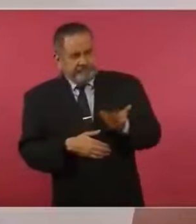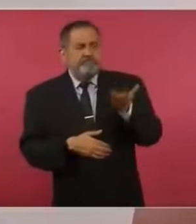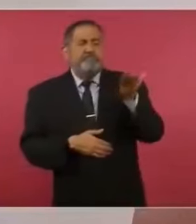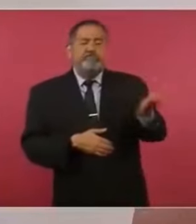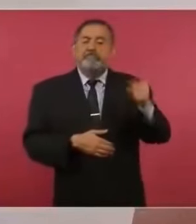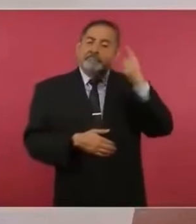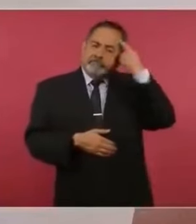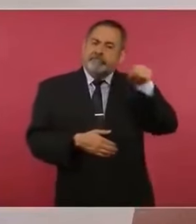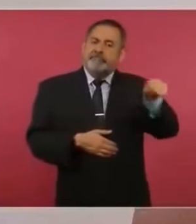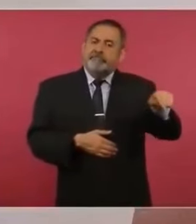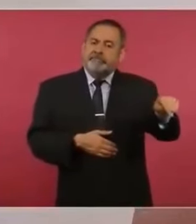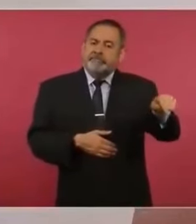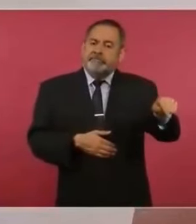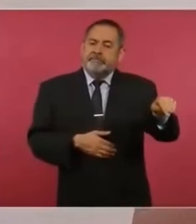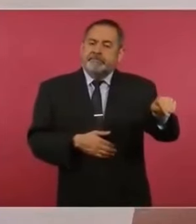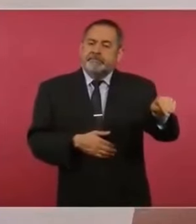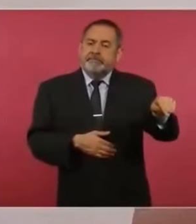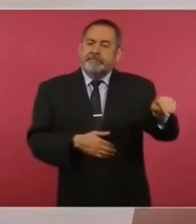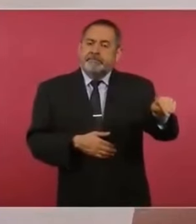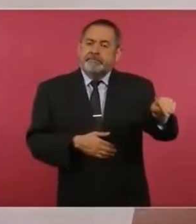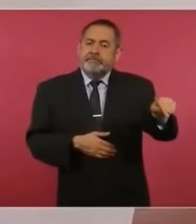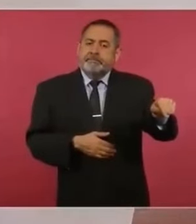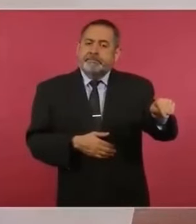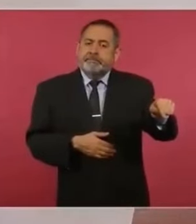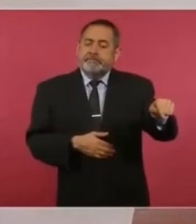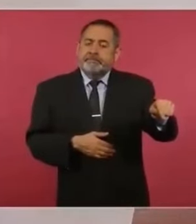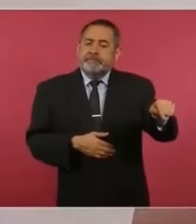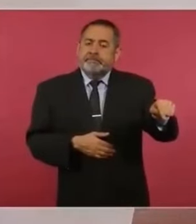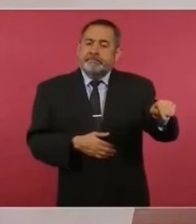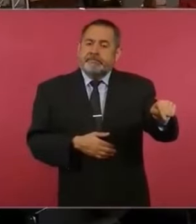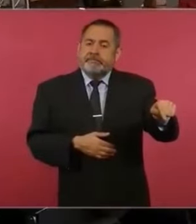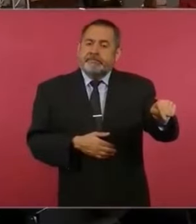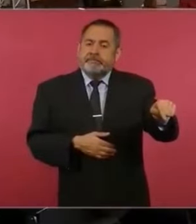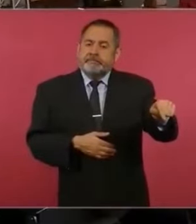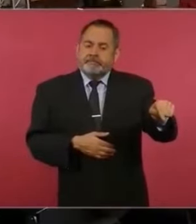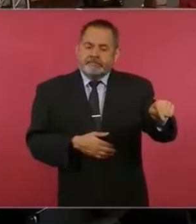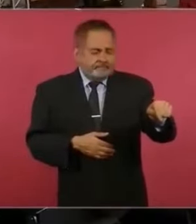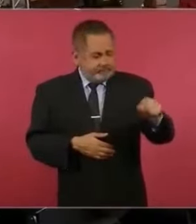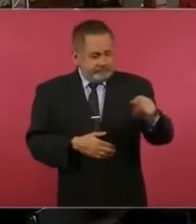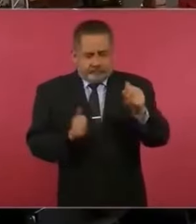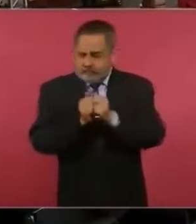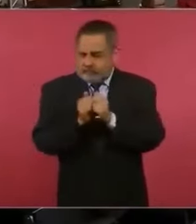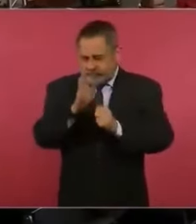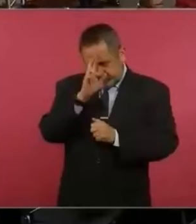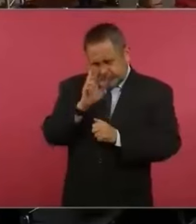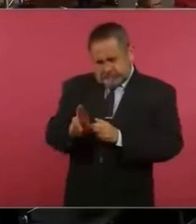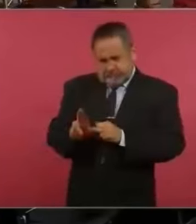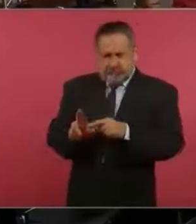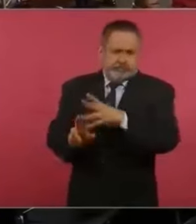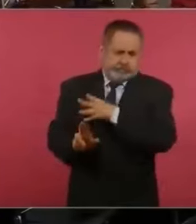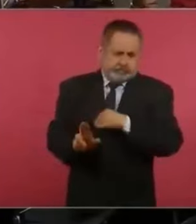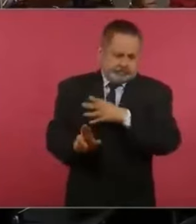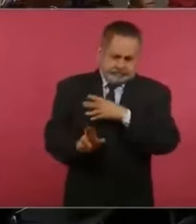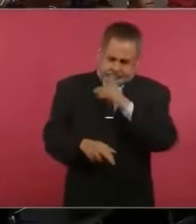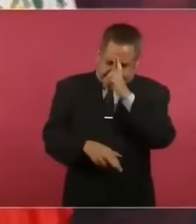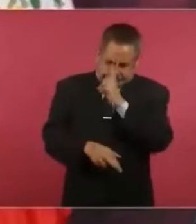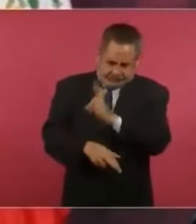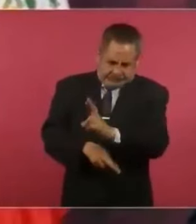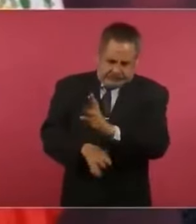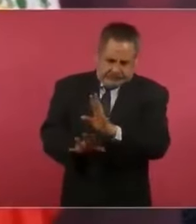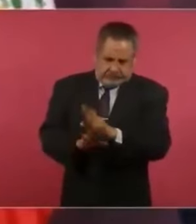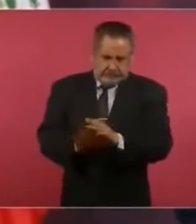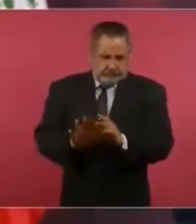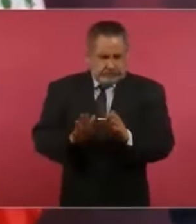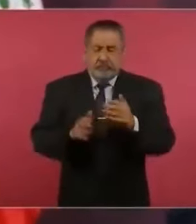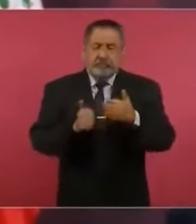le voy a pedir con todo el respeto a su